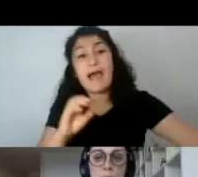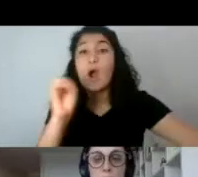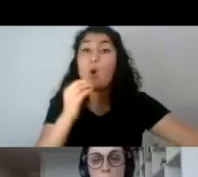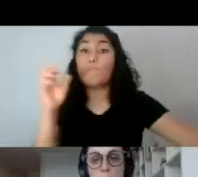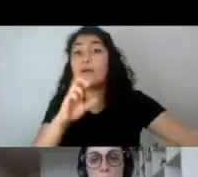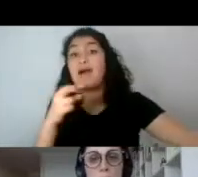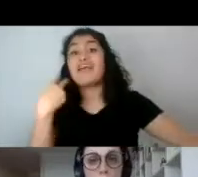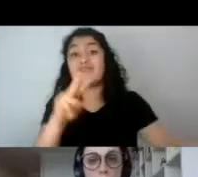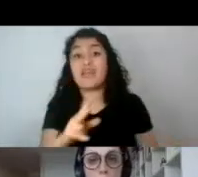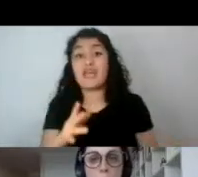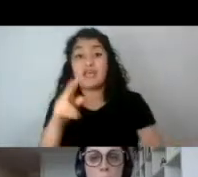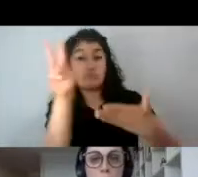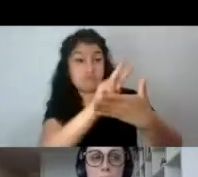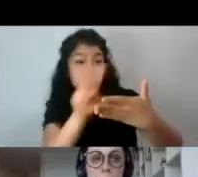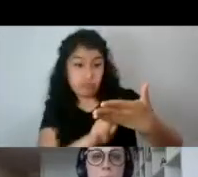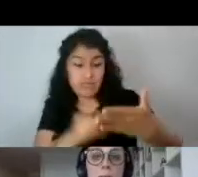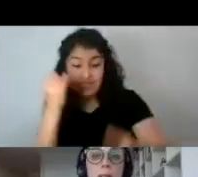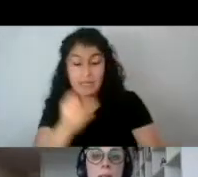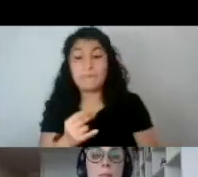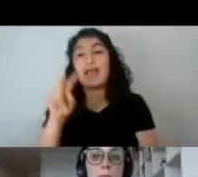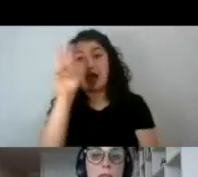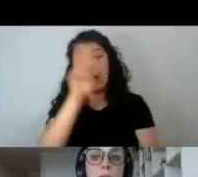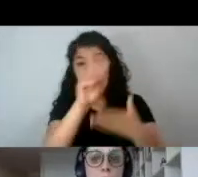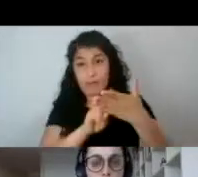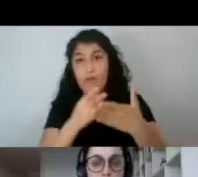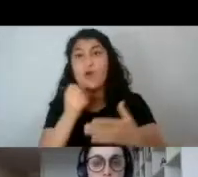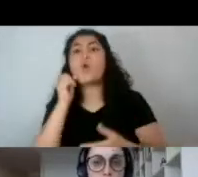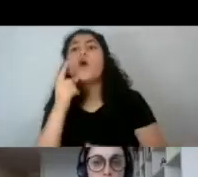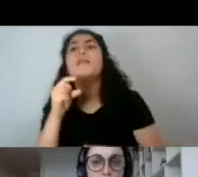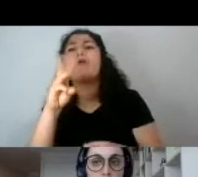juveniles que hemos leído. ¿Cuántas de esas madres tienen profesiones?